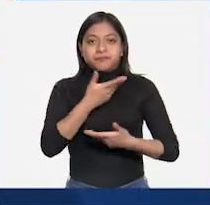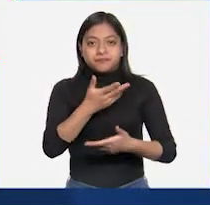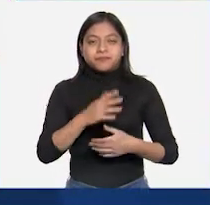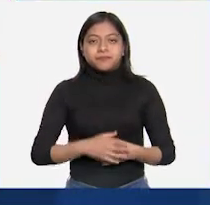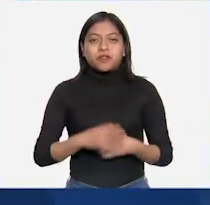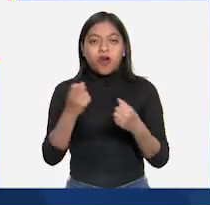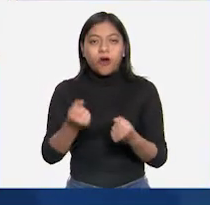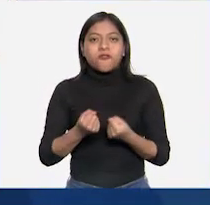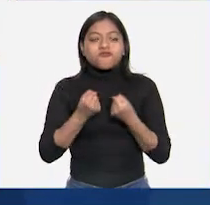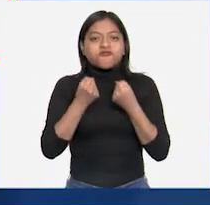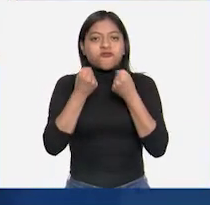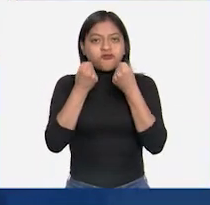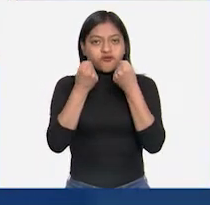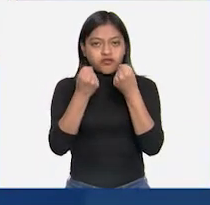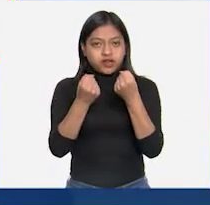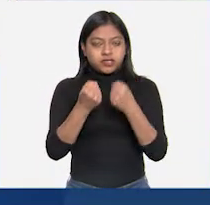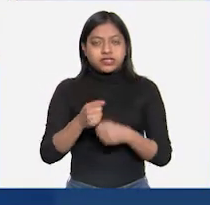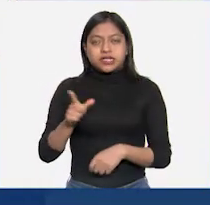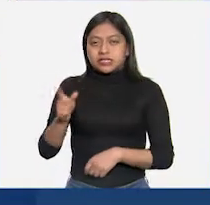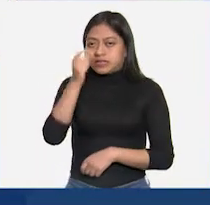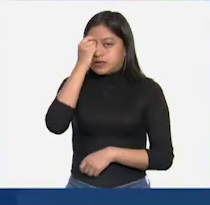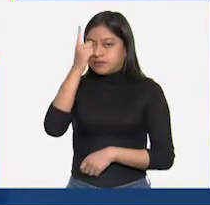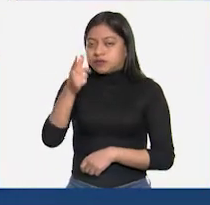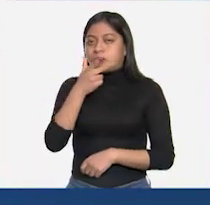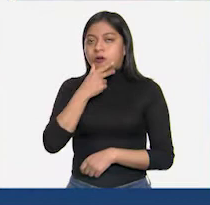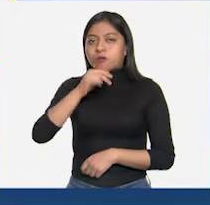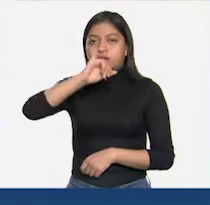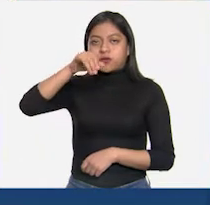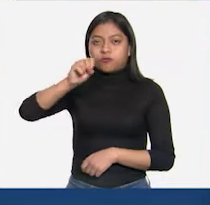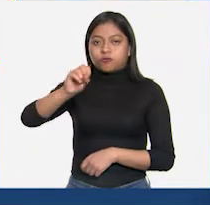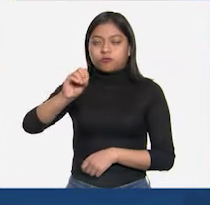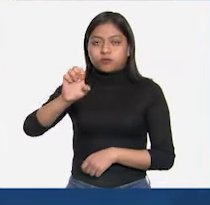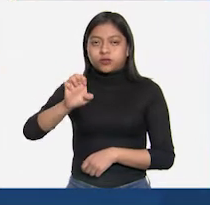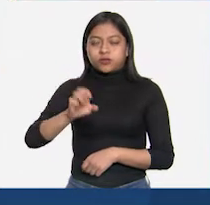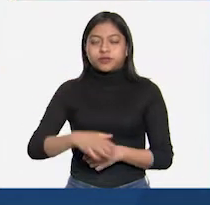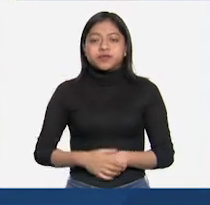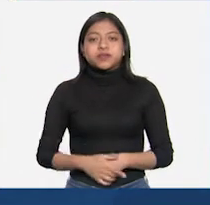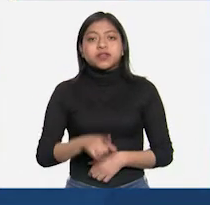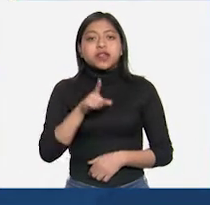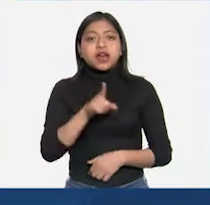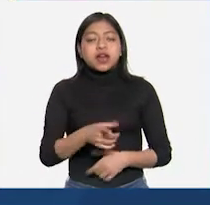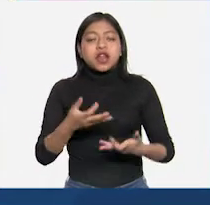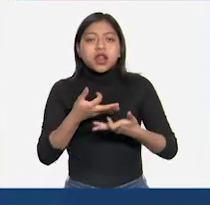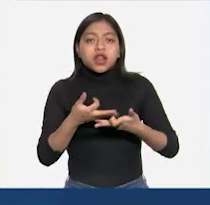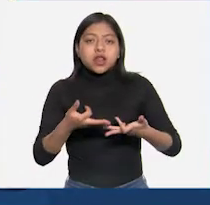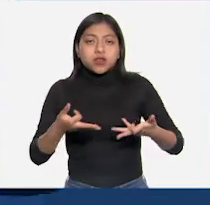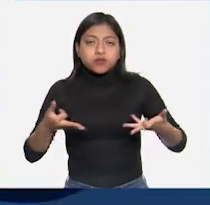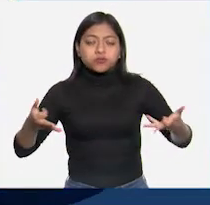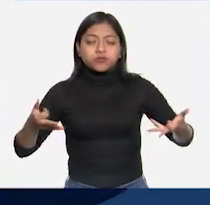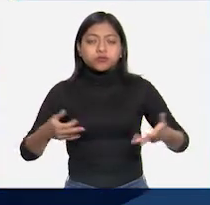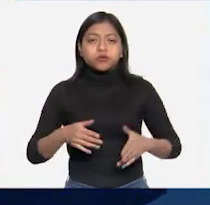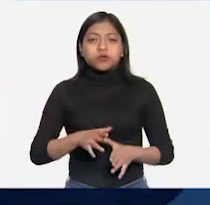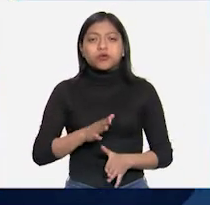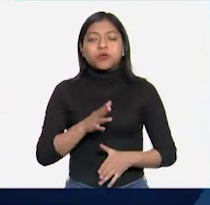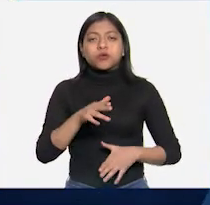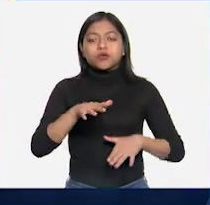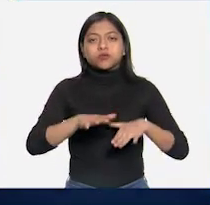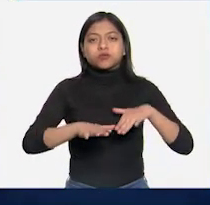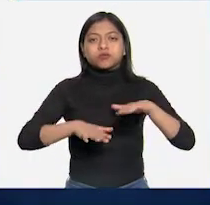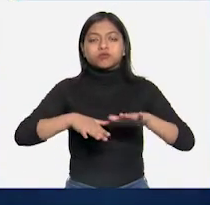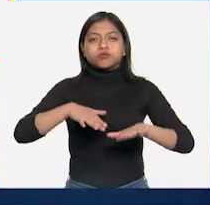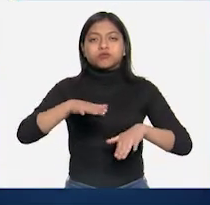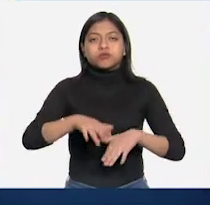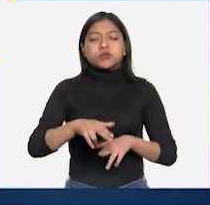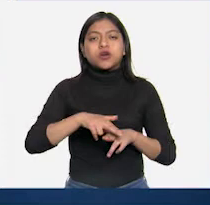Fuerzas irresistibles, José de Diego. Cantando va la musa de la tierra, cantando va la